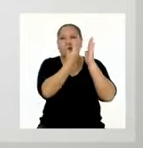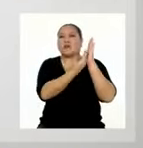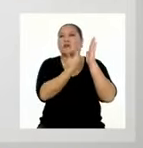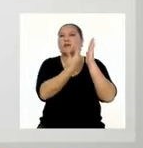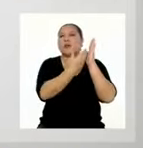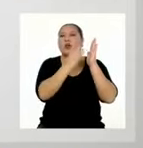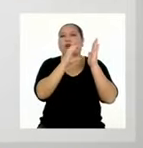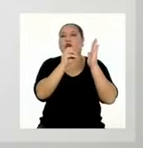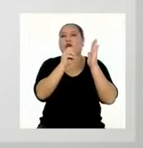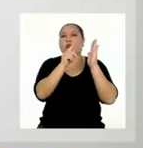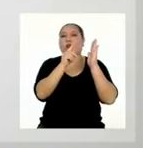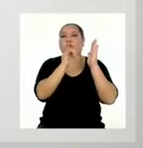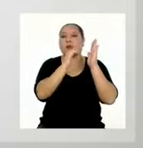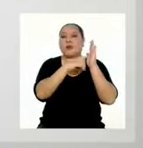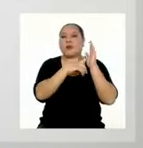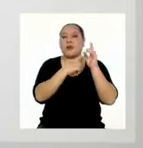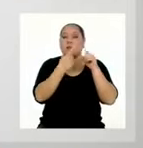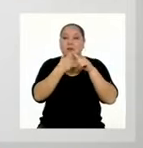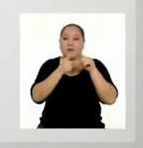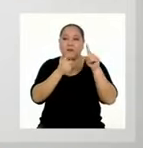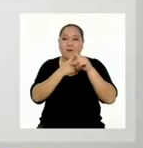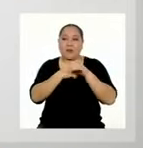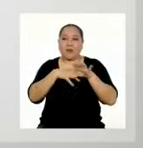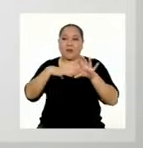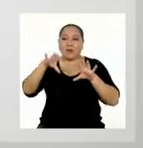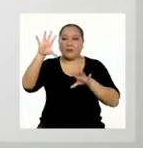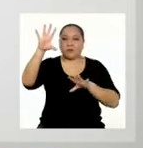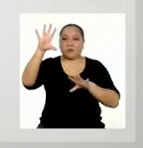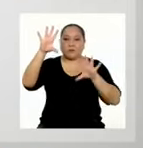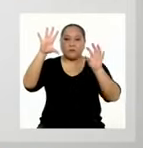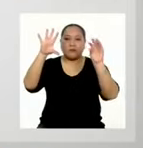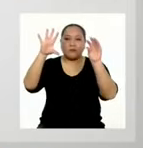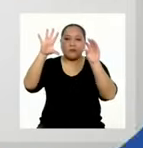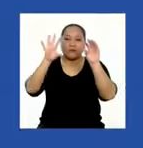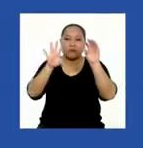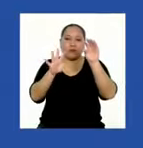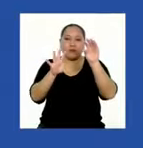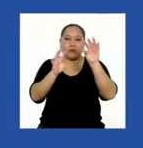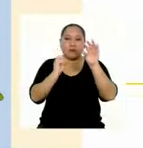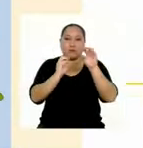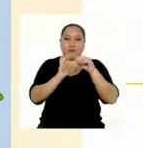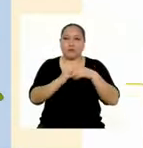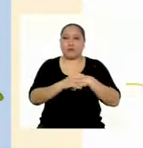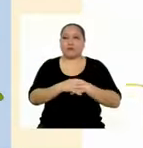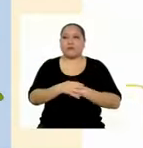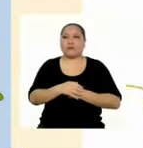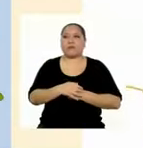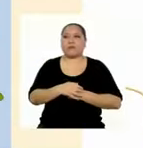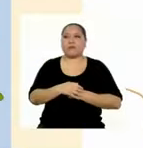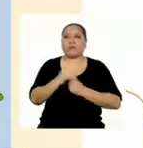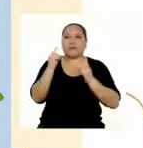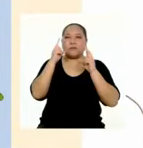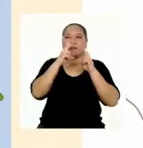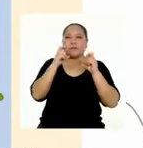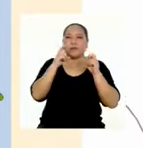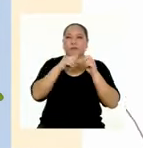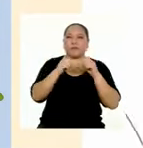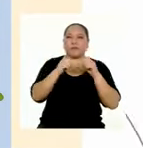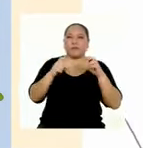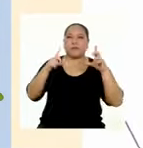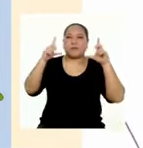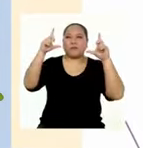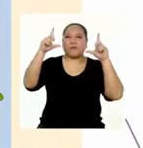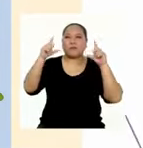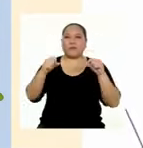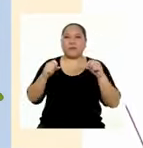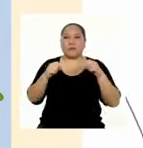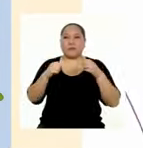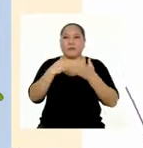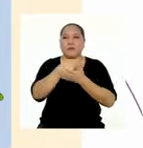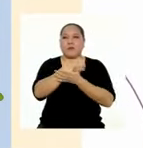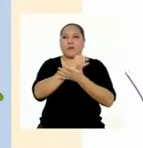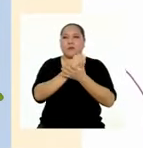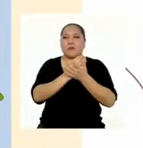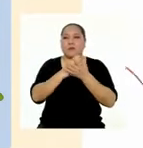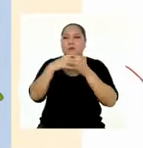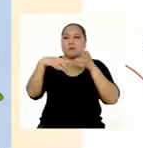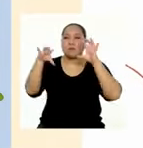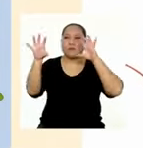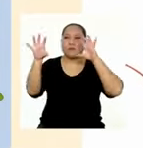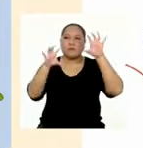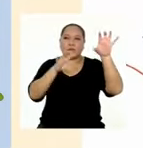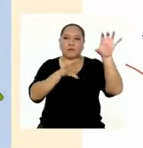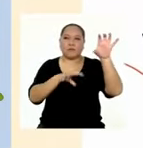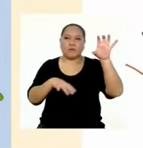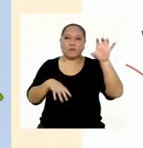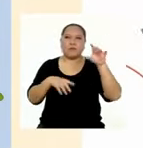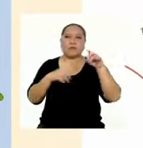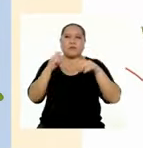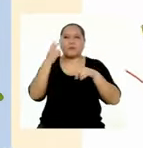¿Hay variedad de tamaños en los distintos elementos de la infografía? Analizando el tamaño, el área y la proporción, veo